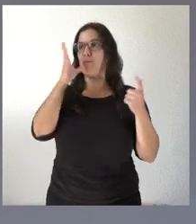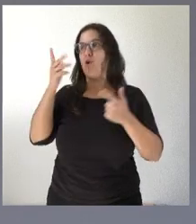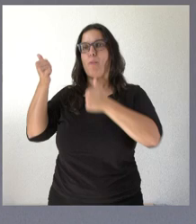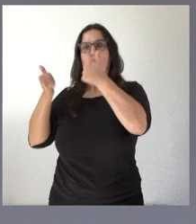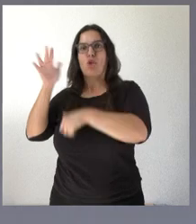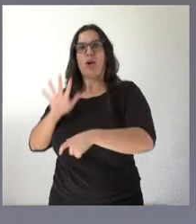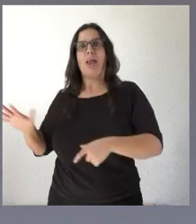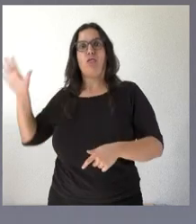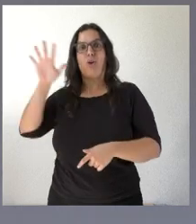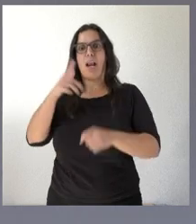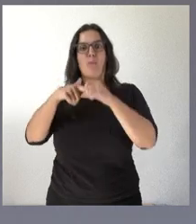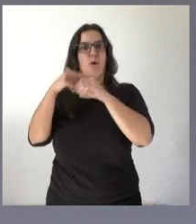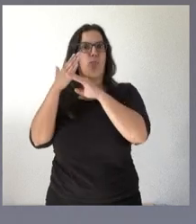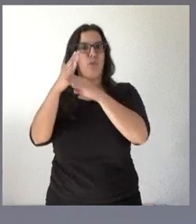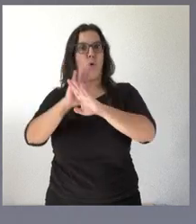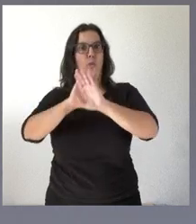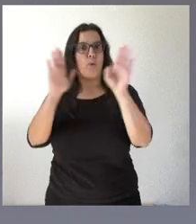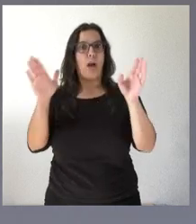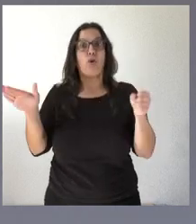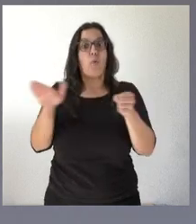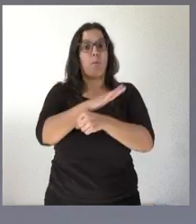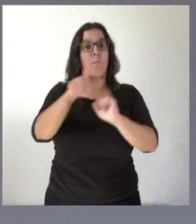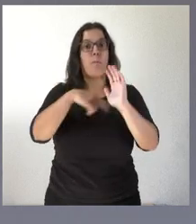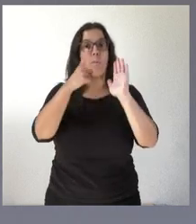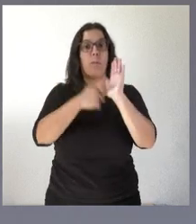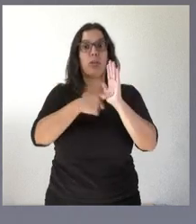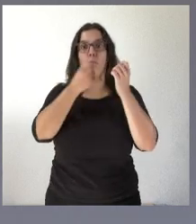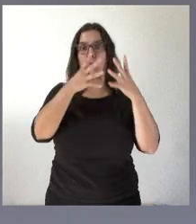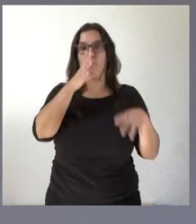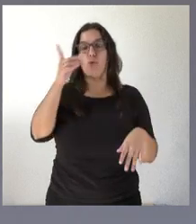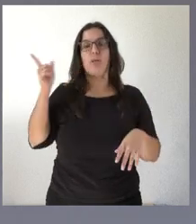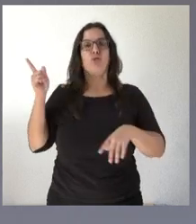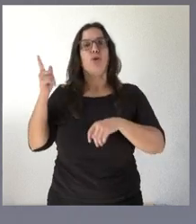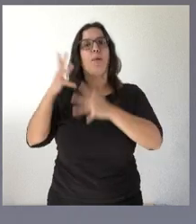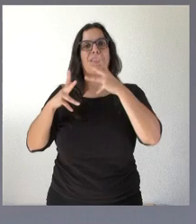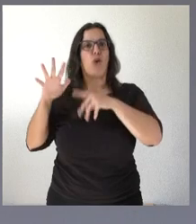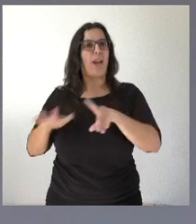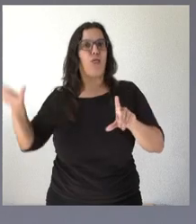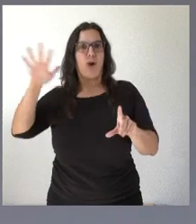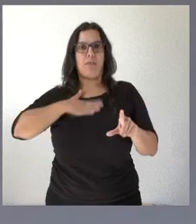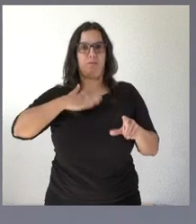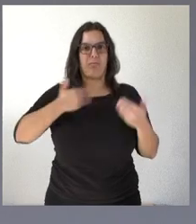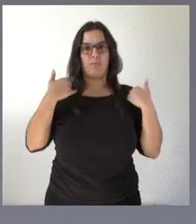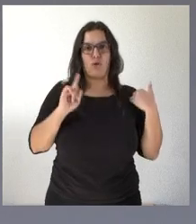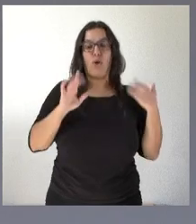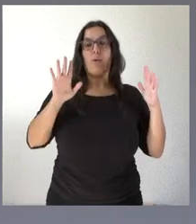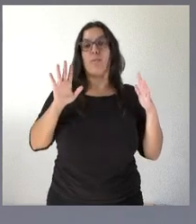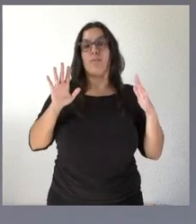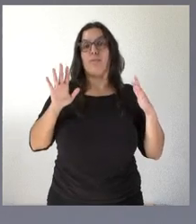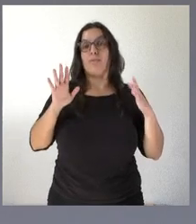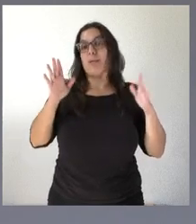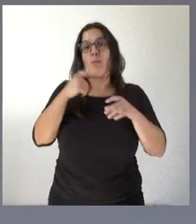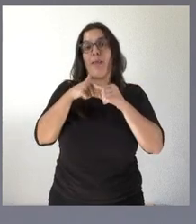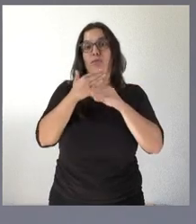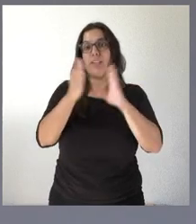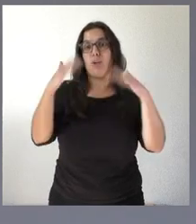establecidas por el gobierno de España dado que son cuerpos de habilitados nacionales no tendríamos este problema por ello tenemos